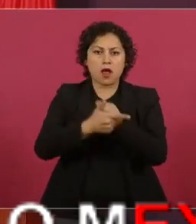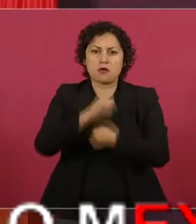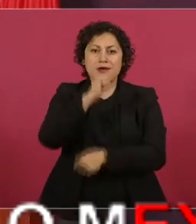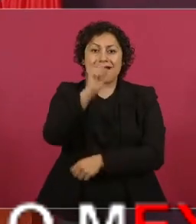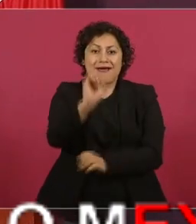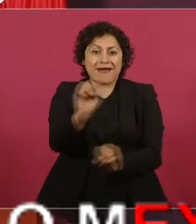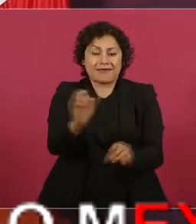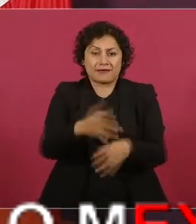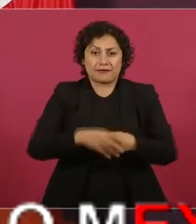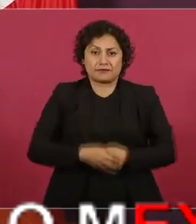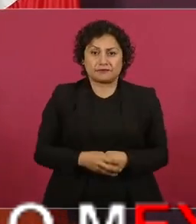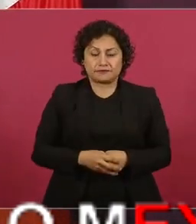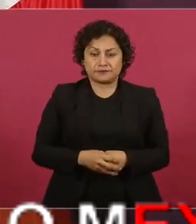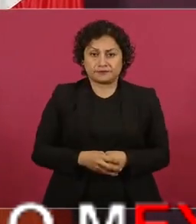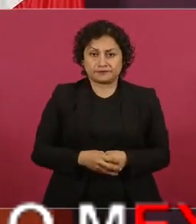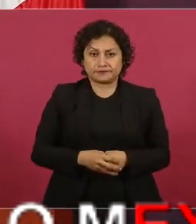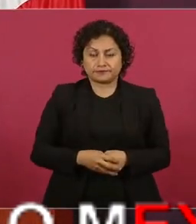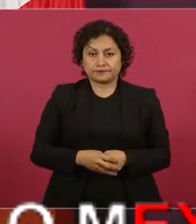Sin embargo,